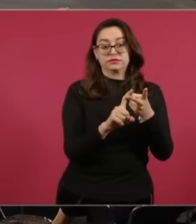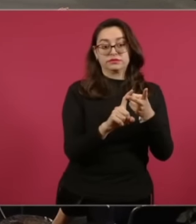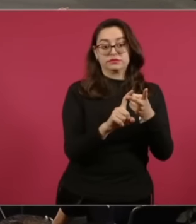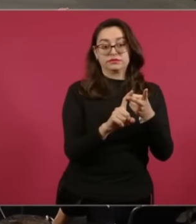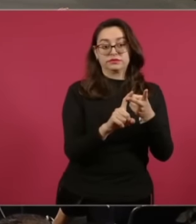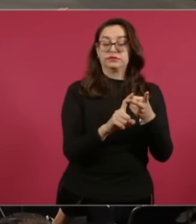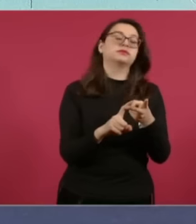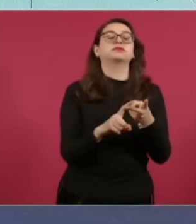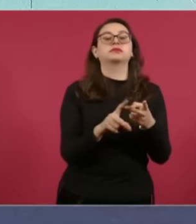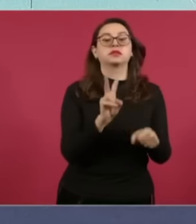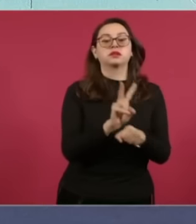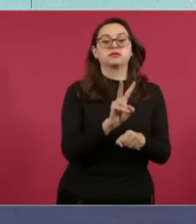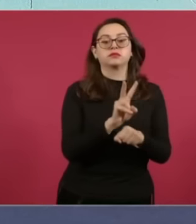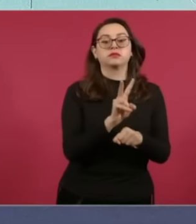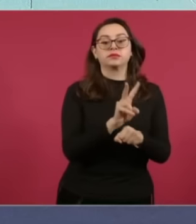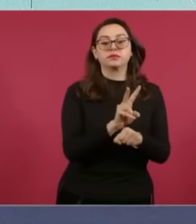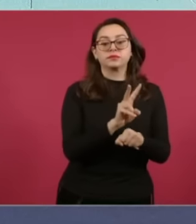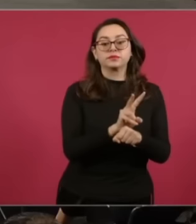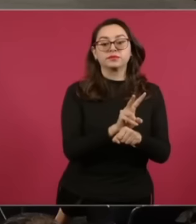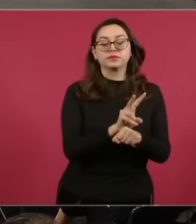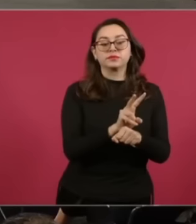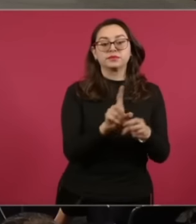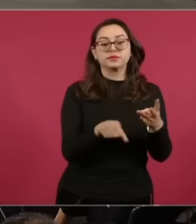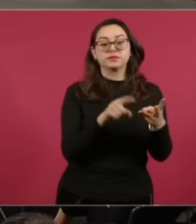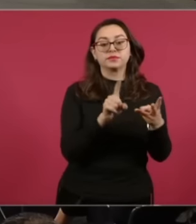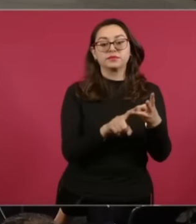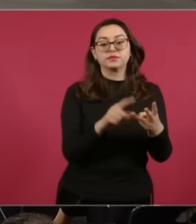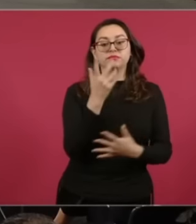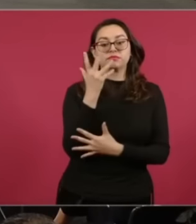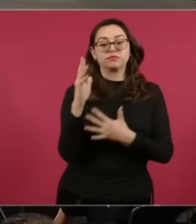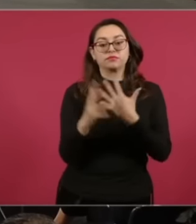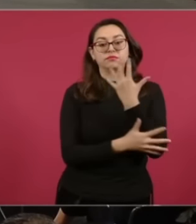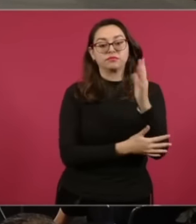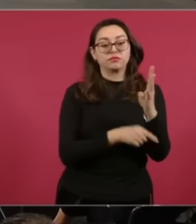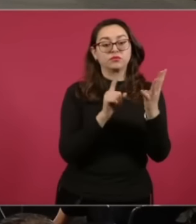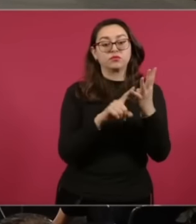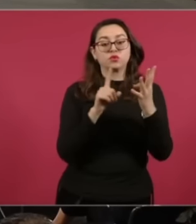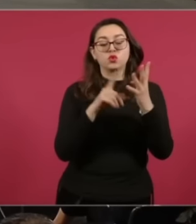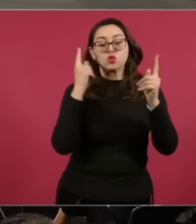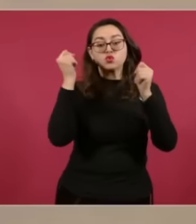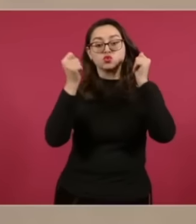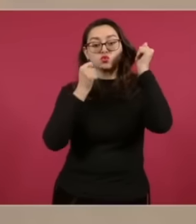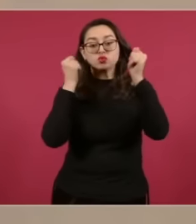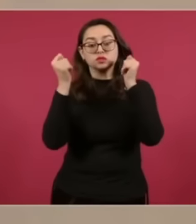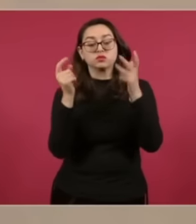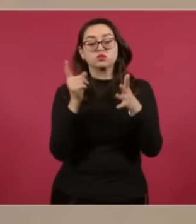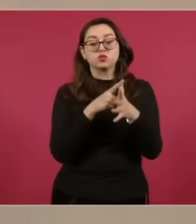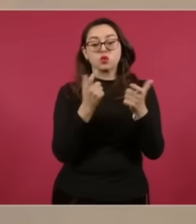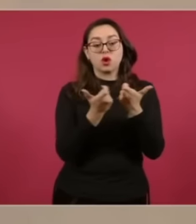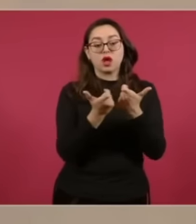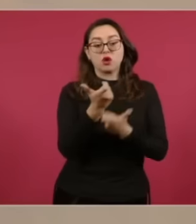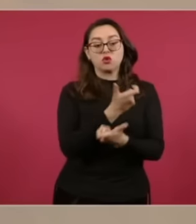Fiscalización Medio Ambiente Turismo O Economía O